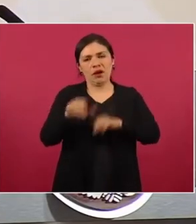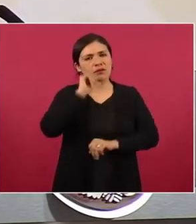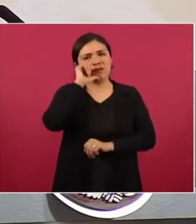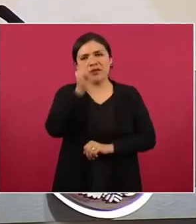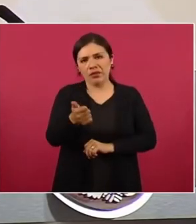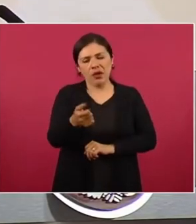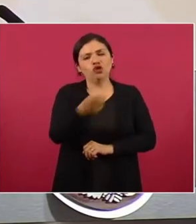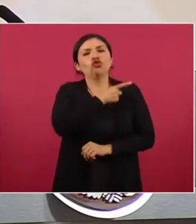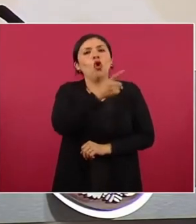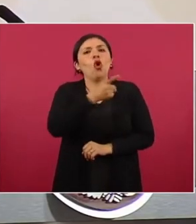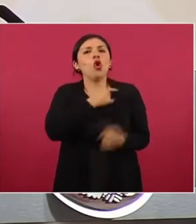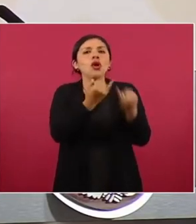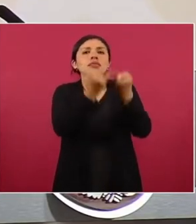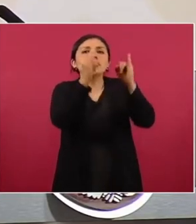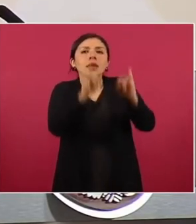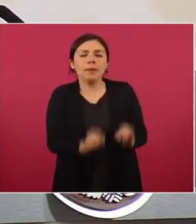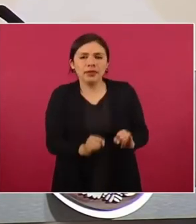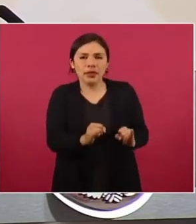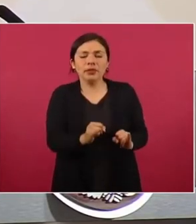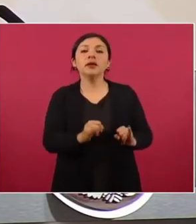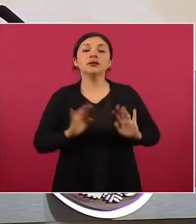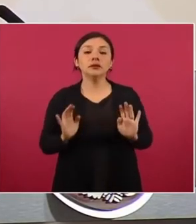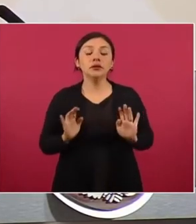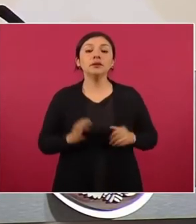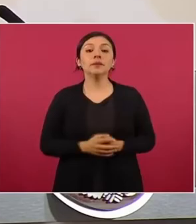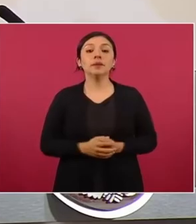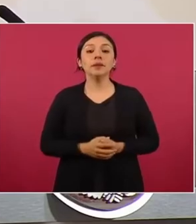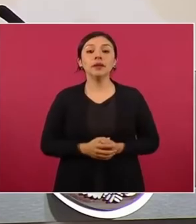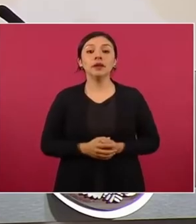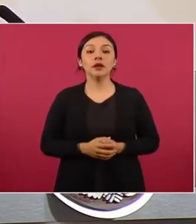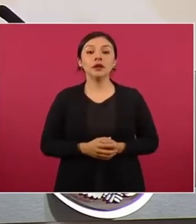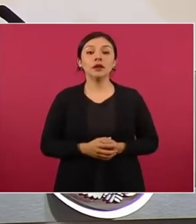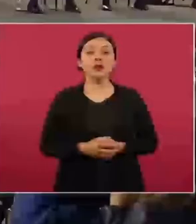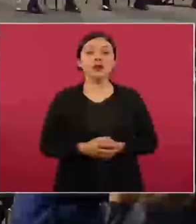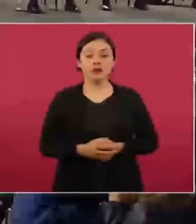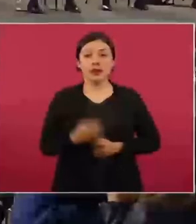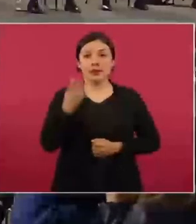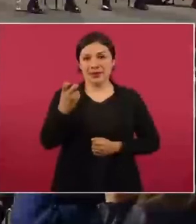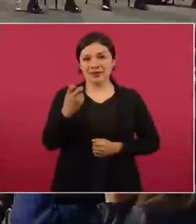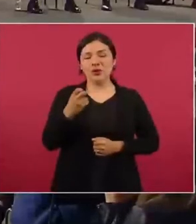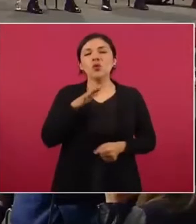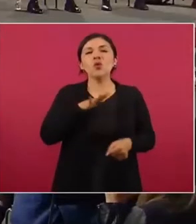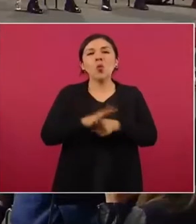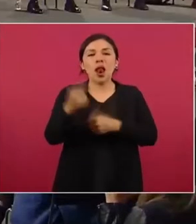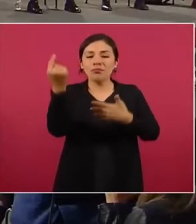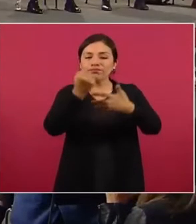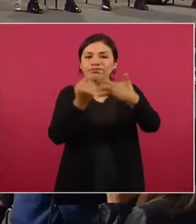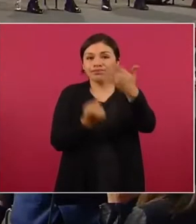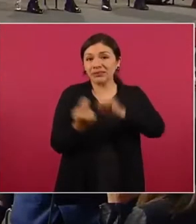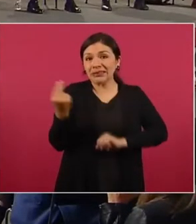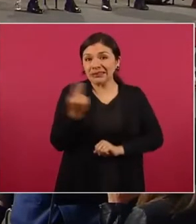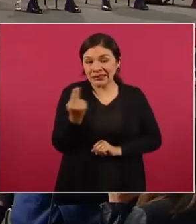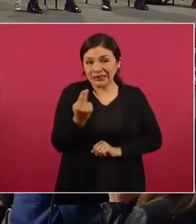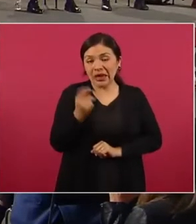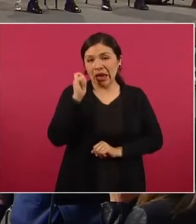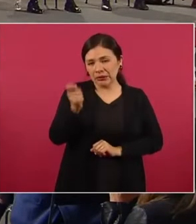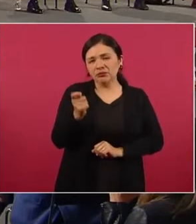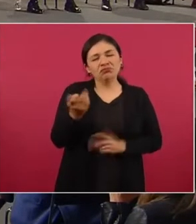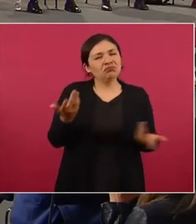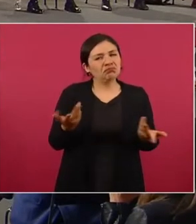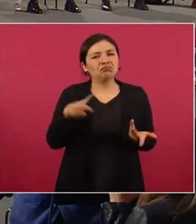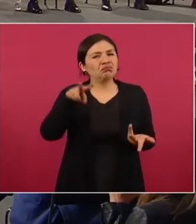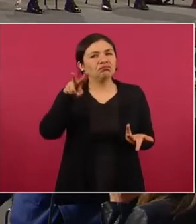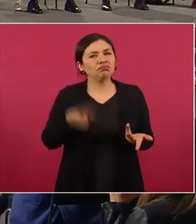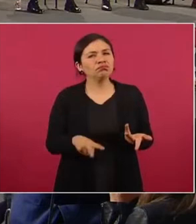esto se trata de periodistas independientes. Entonces, aquí los requisitos son realmente